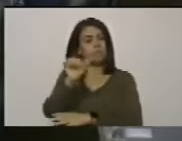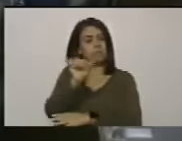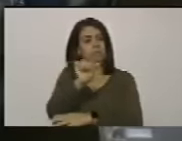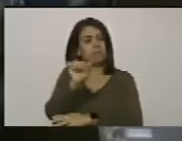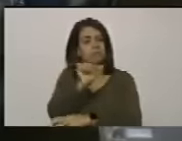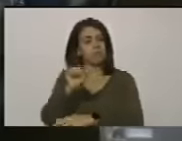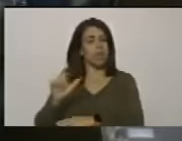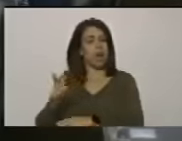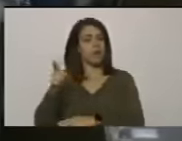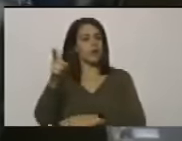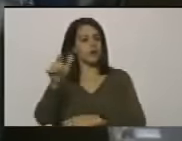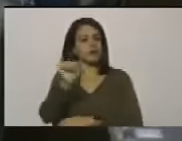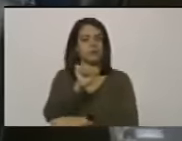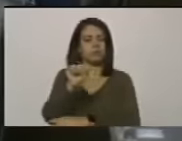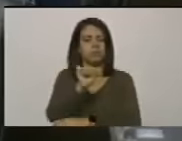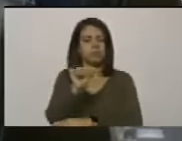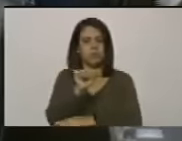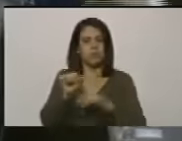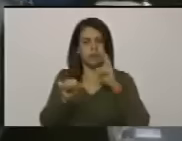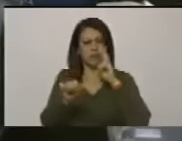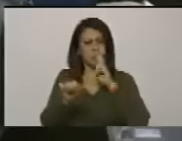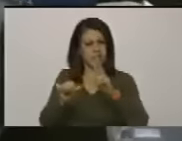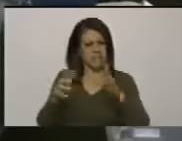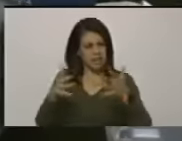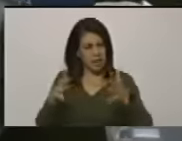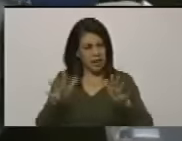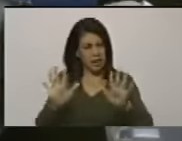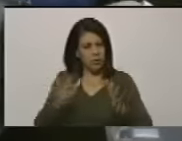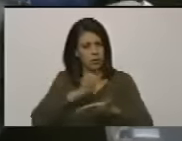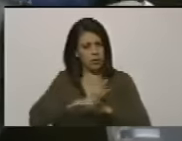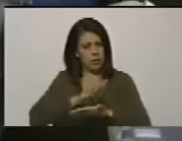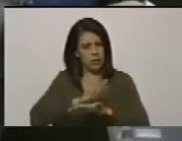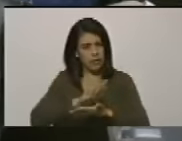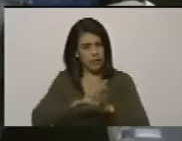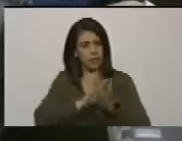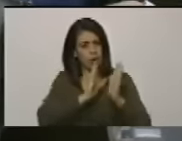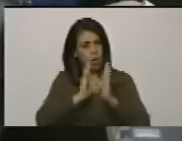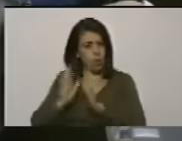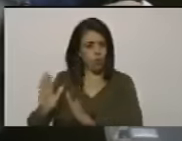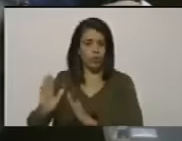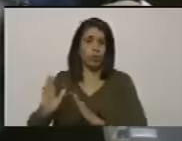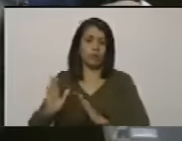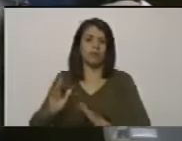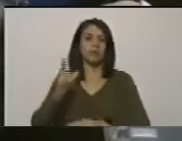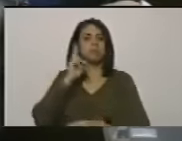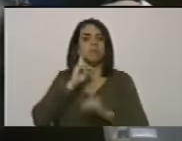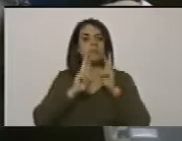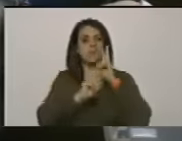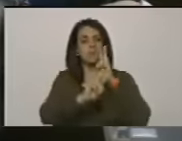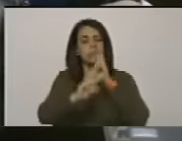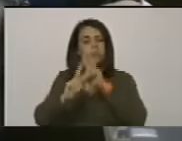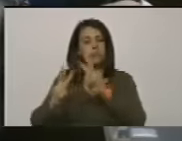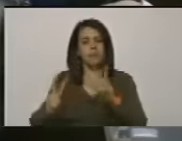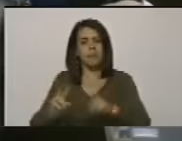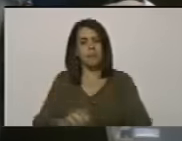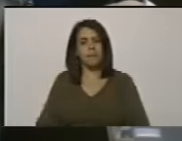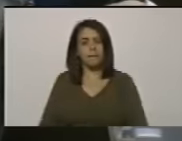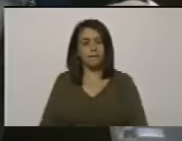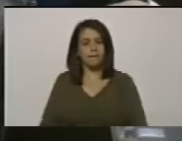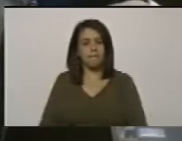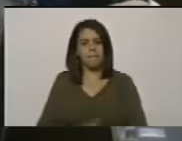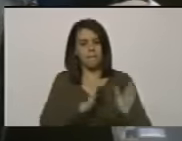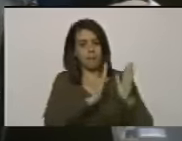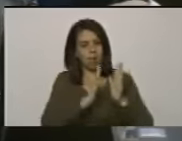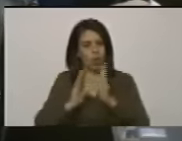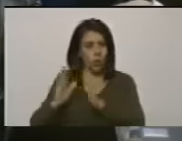uno los ve perdón pero dejen los nervios dejen la angustia orden uno los ve orden diputadas y diputados